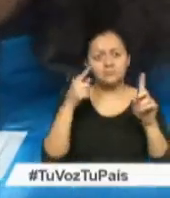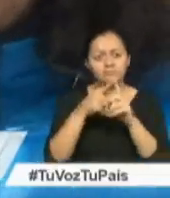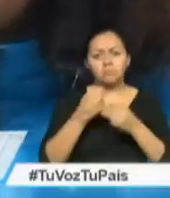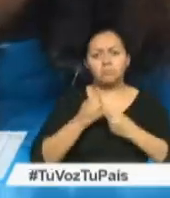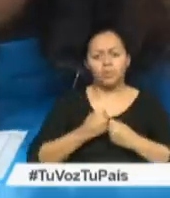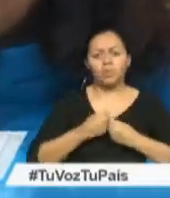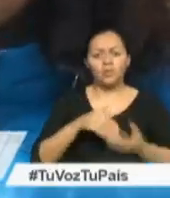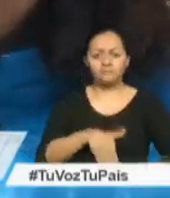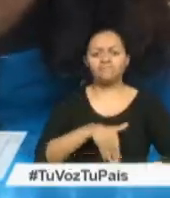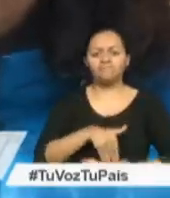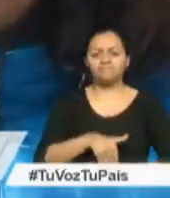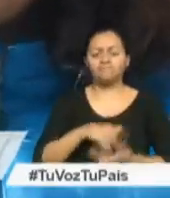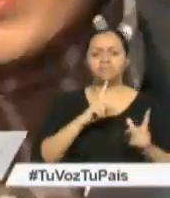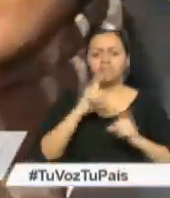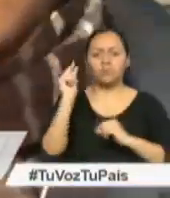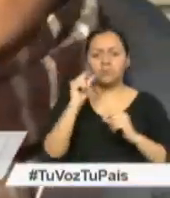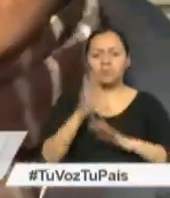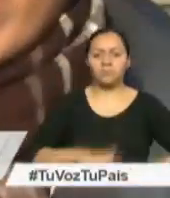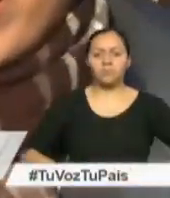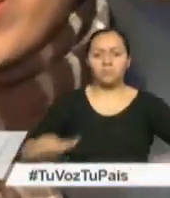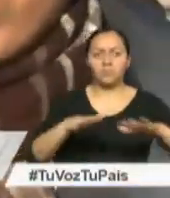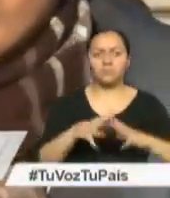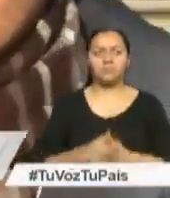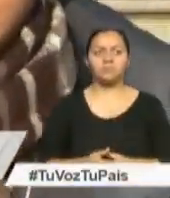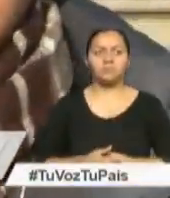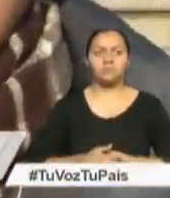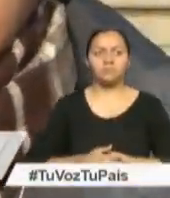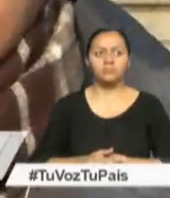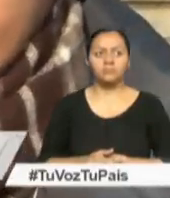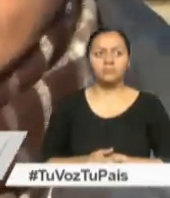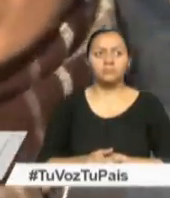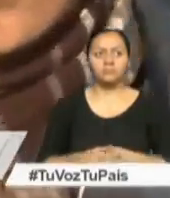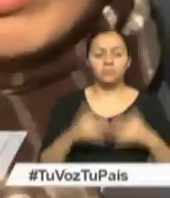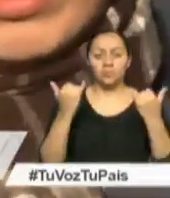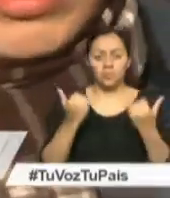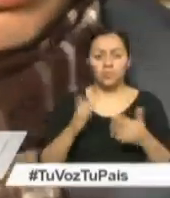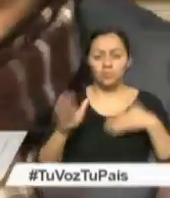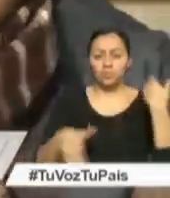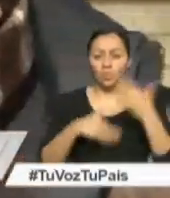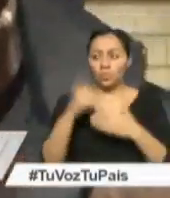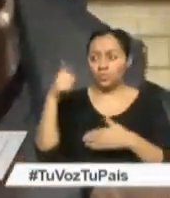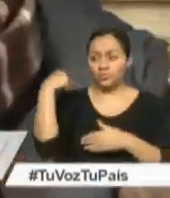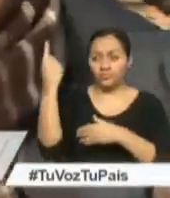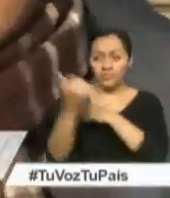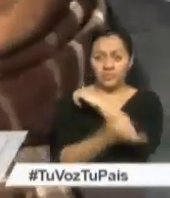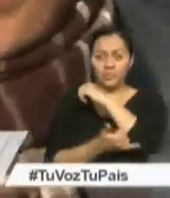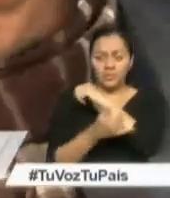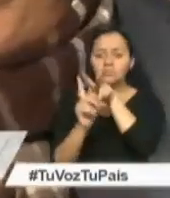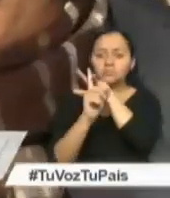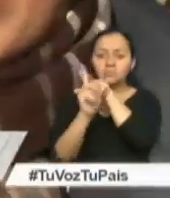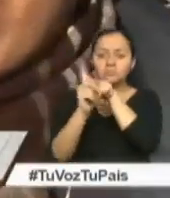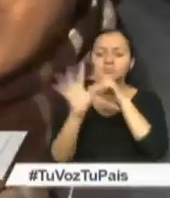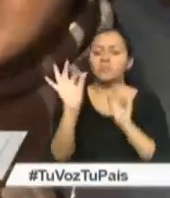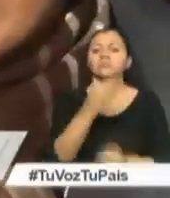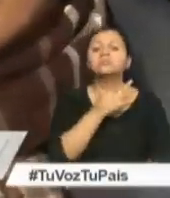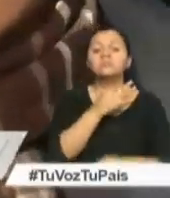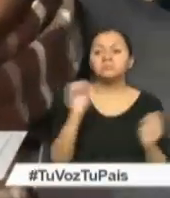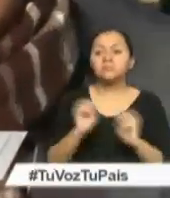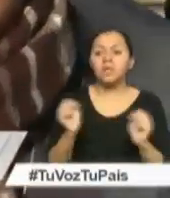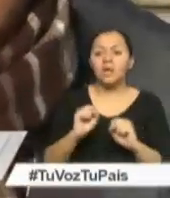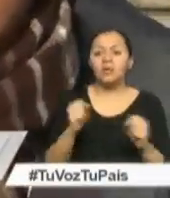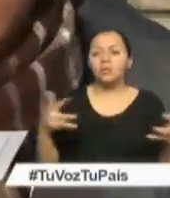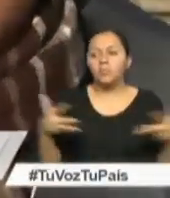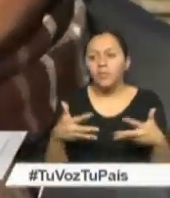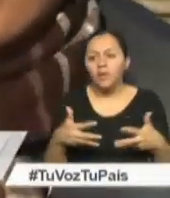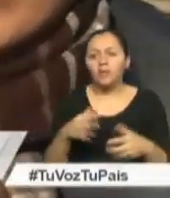la resistencia De comunidad inmigrante Creo que todos venimos huyendo De las cosas peligrosas Que hay en